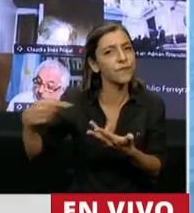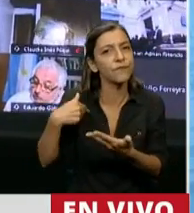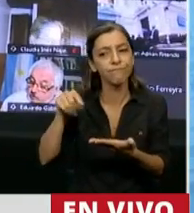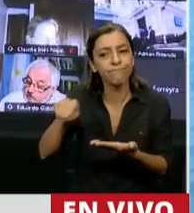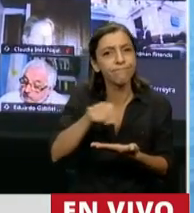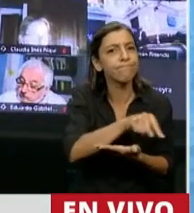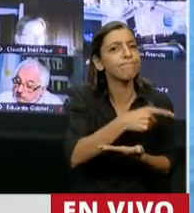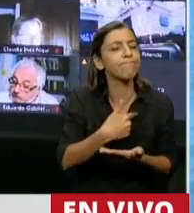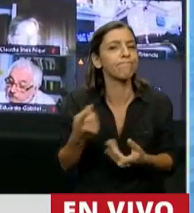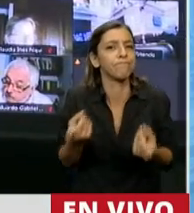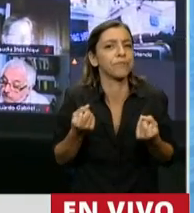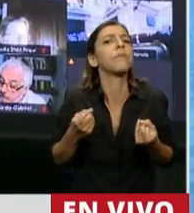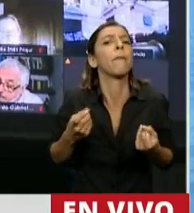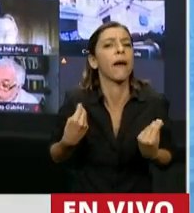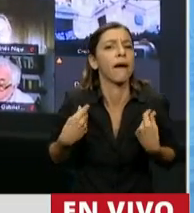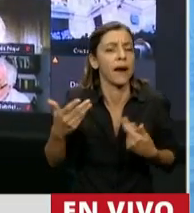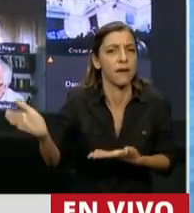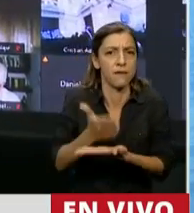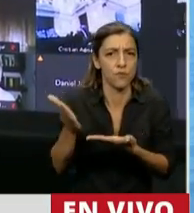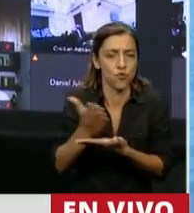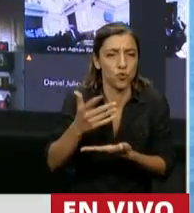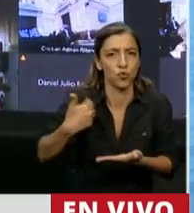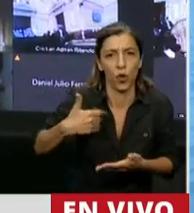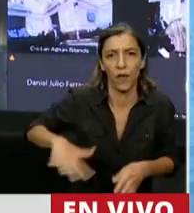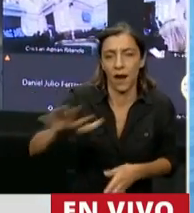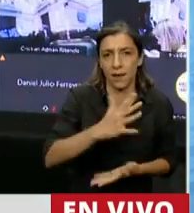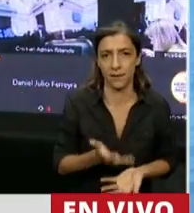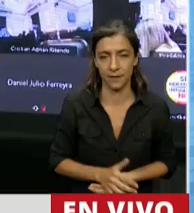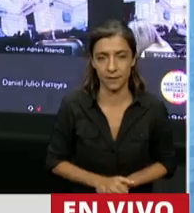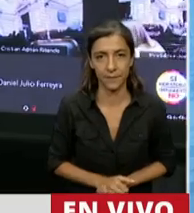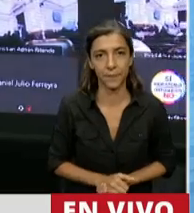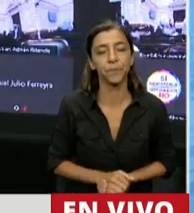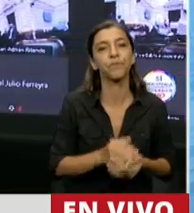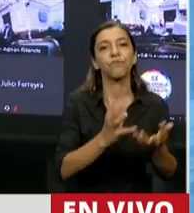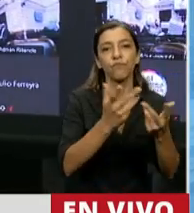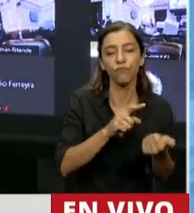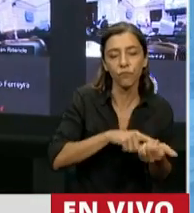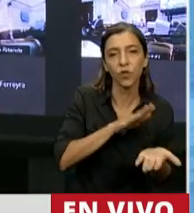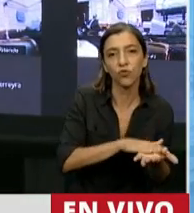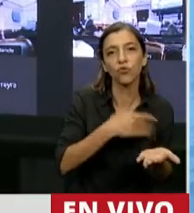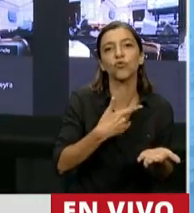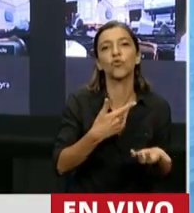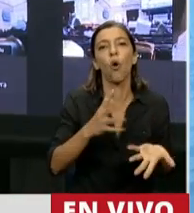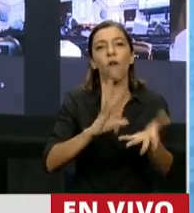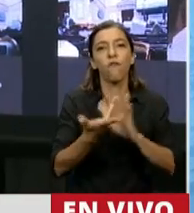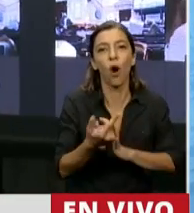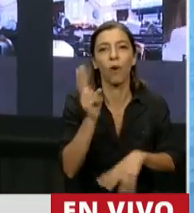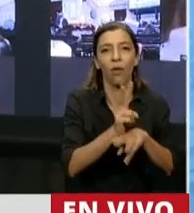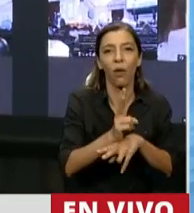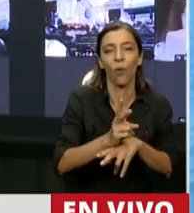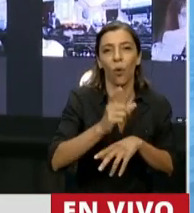necesarios para la producción, para el país, que son los proyectos de fertilizantes, de warrants